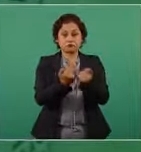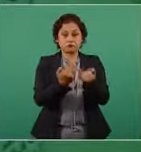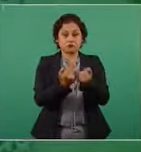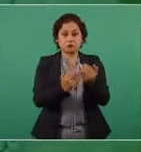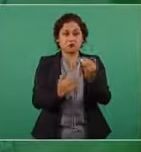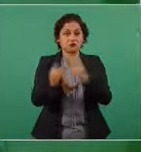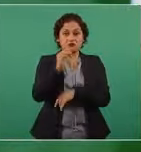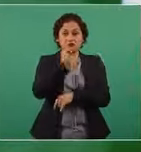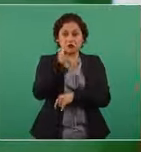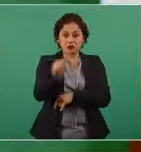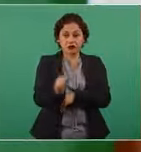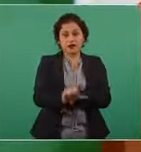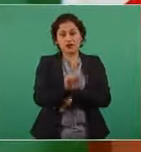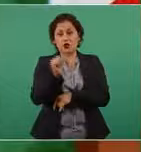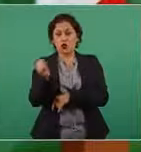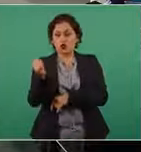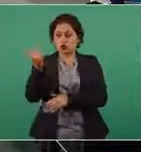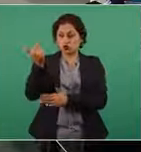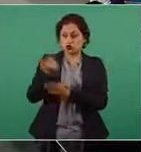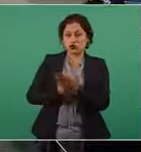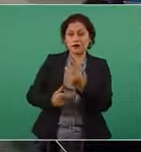y se creció en veinte.